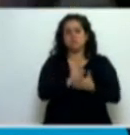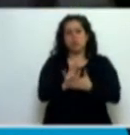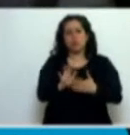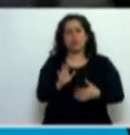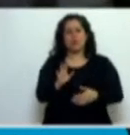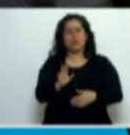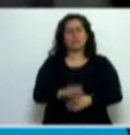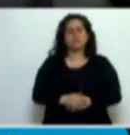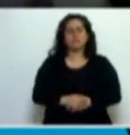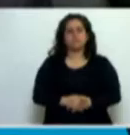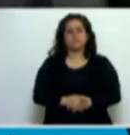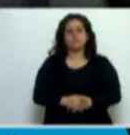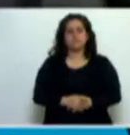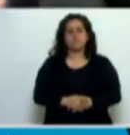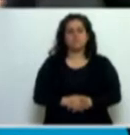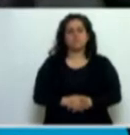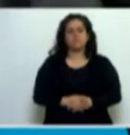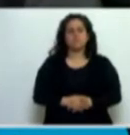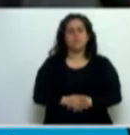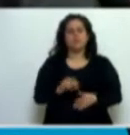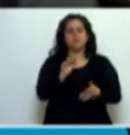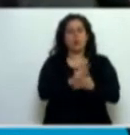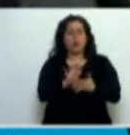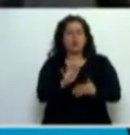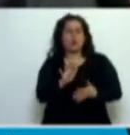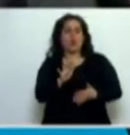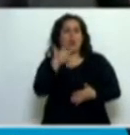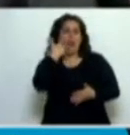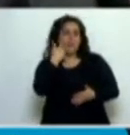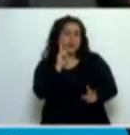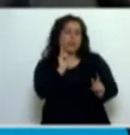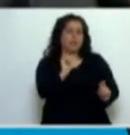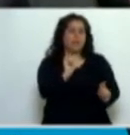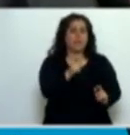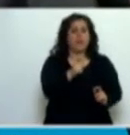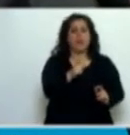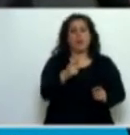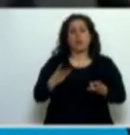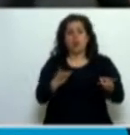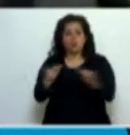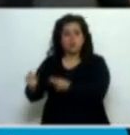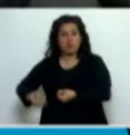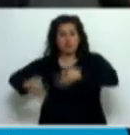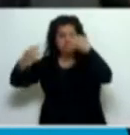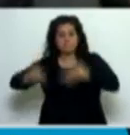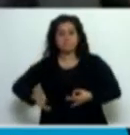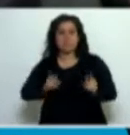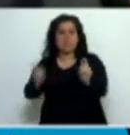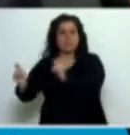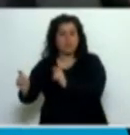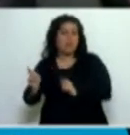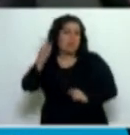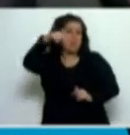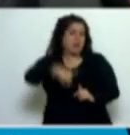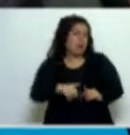superposición de establecer quiénes son los consumidores. Y lo que estamos haciendo acá es simplemente